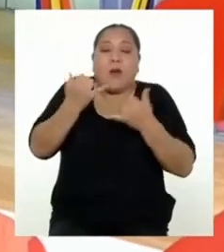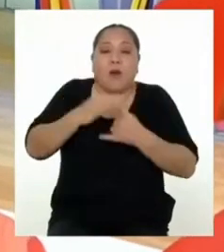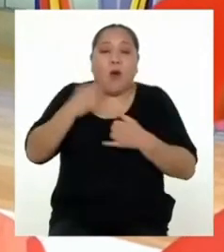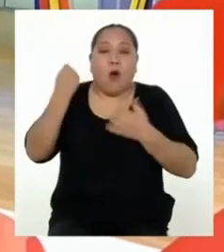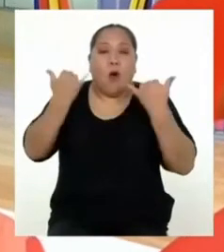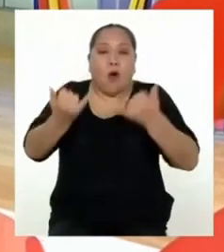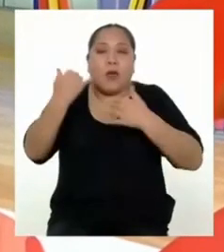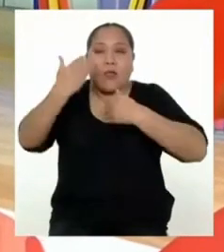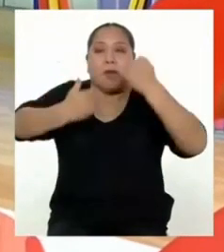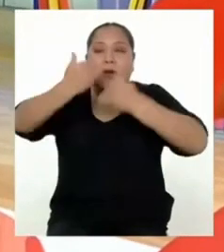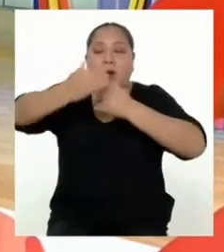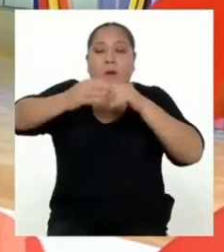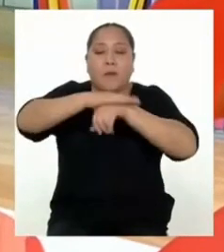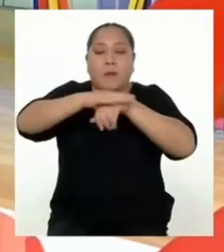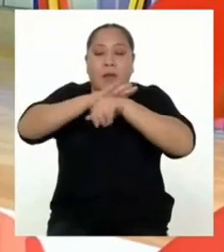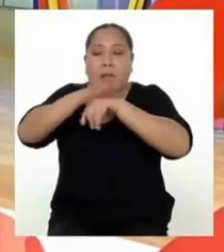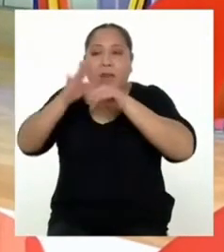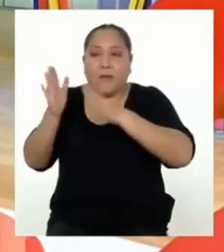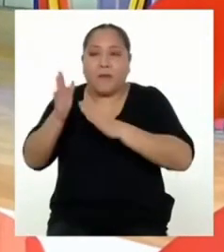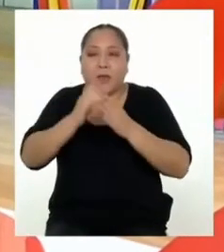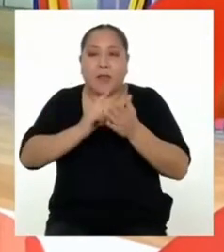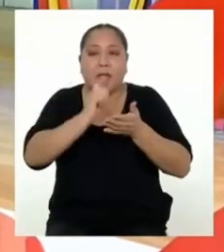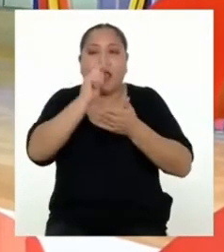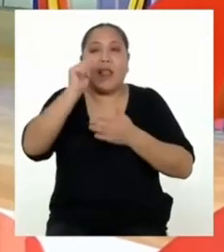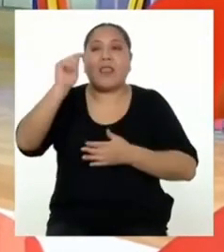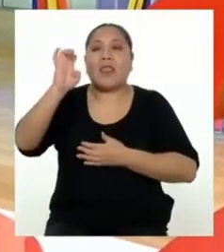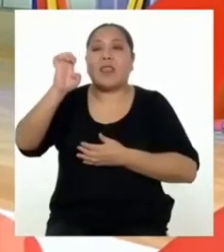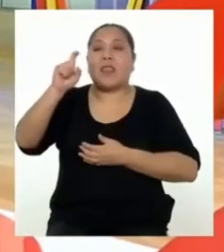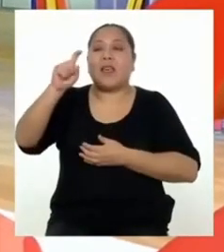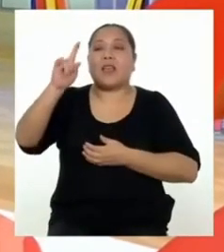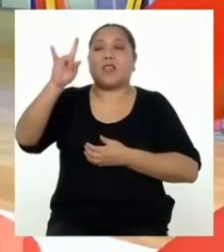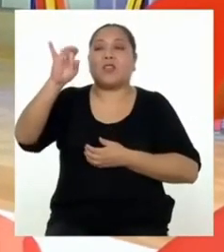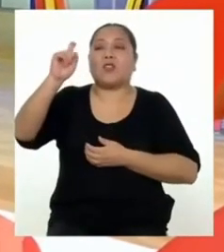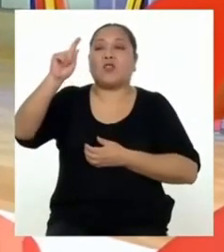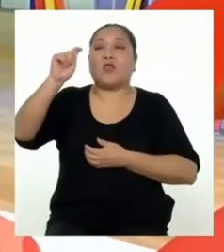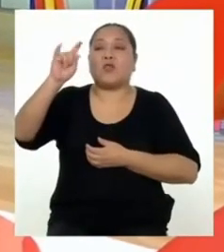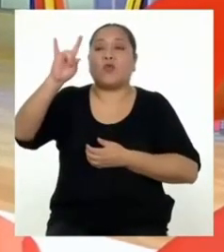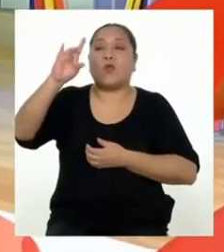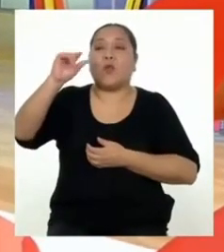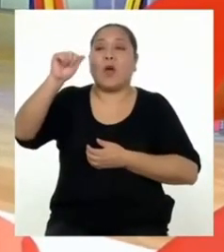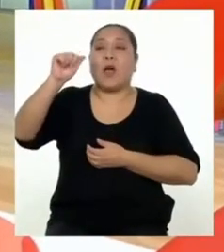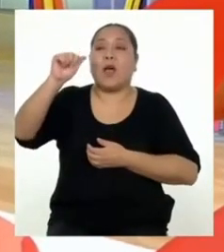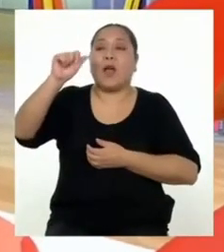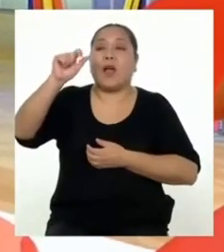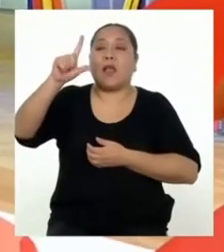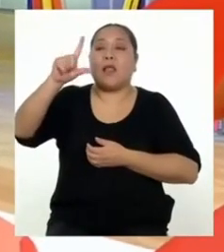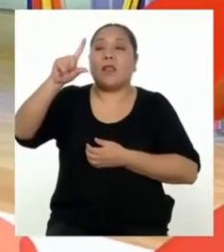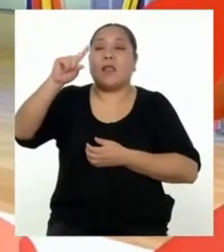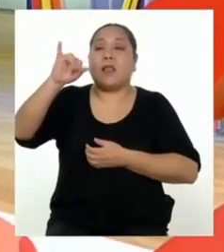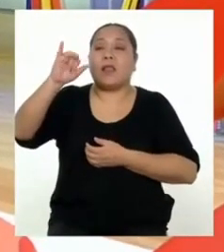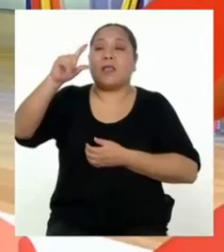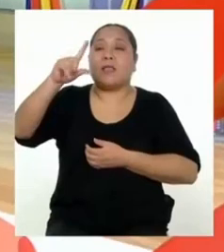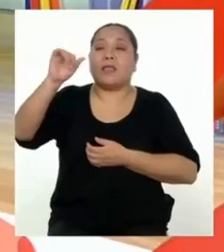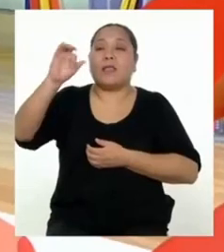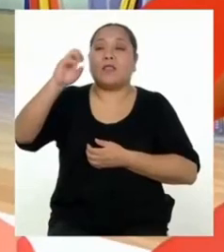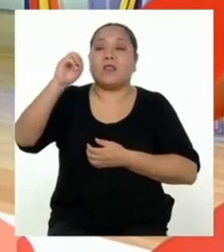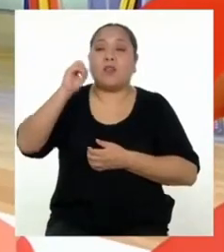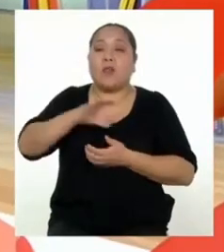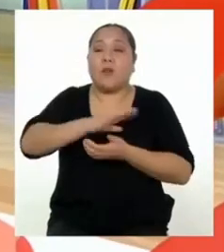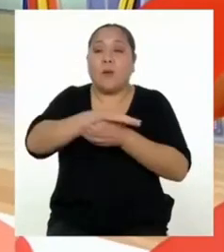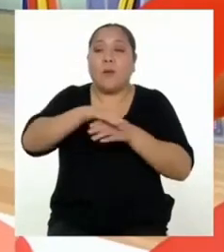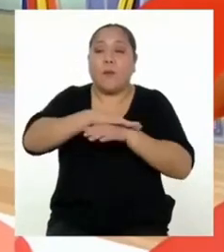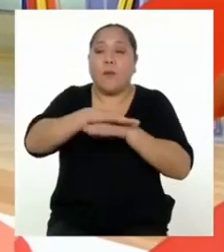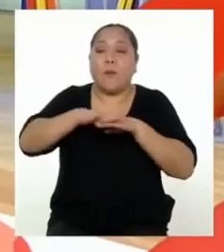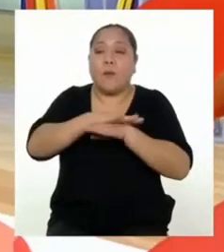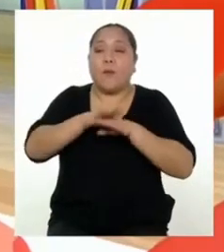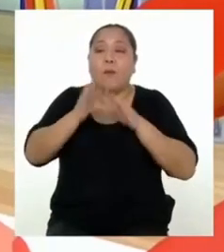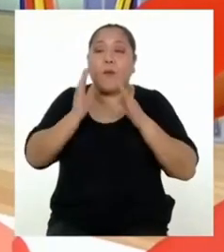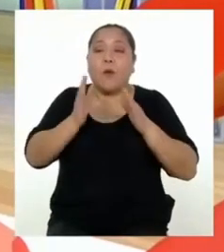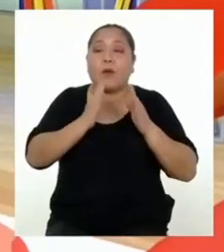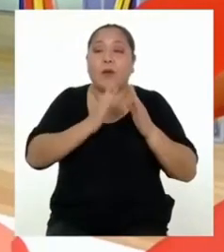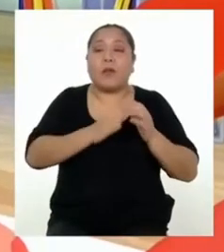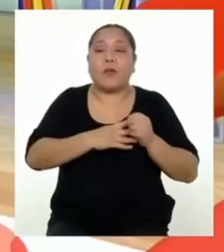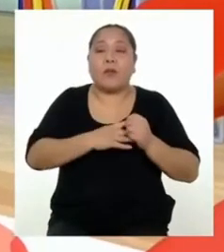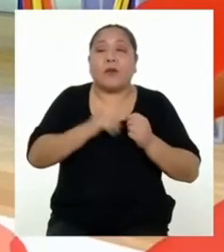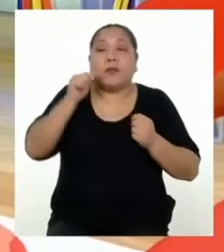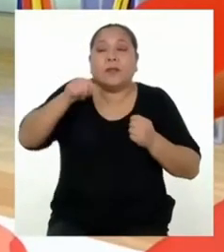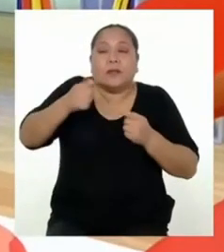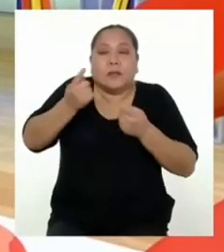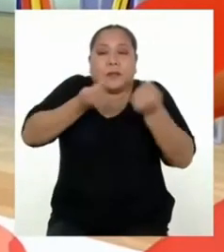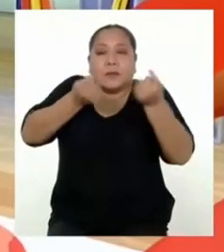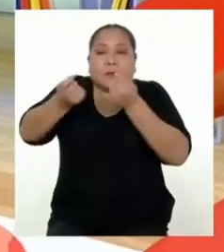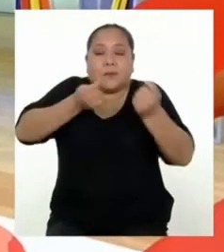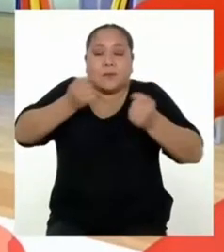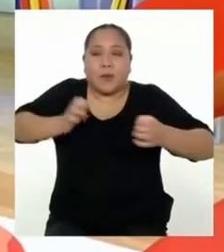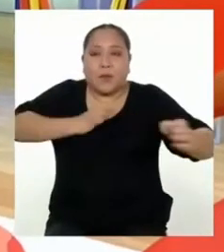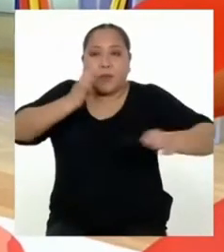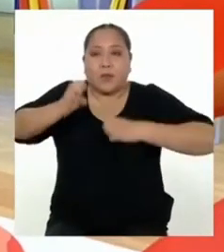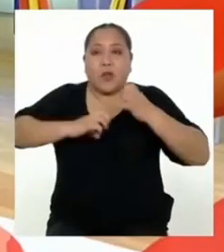trabajamos el proceso de planificación y textualización del borrador de nuestro listado de acuerdos para autorregular nuestras emociones